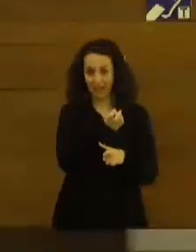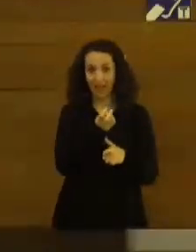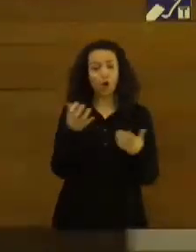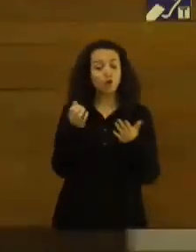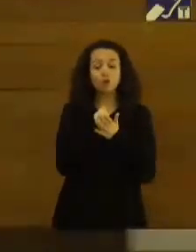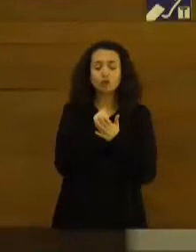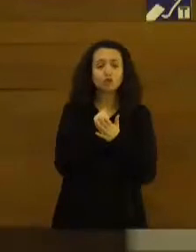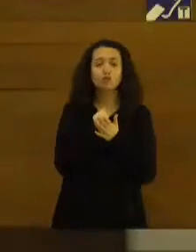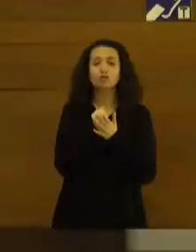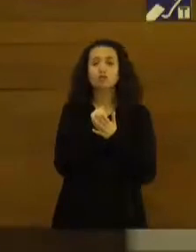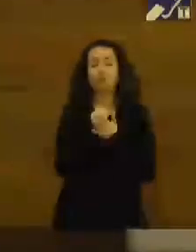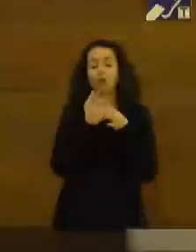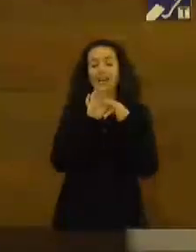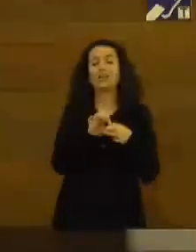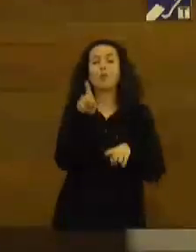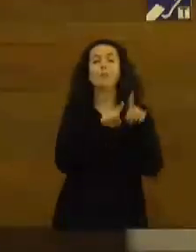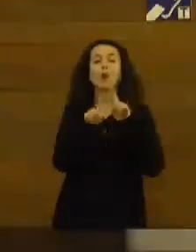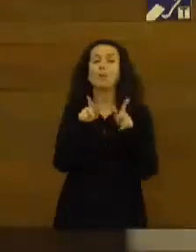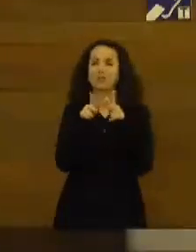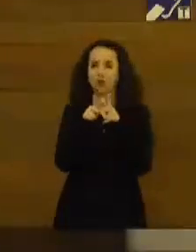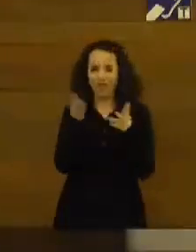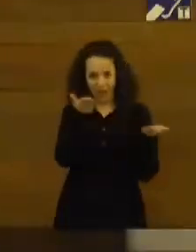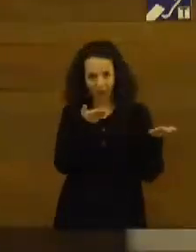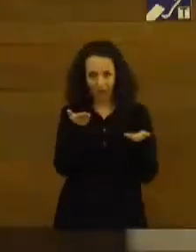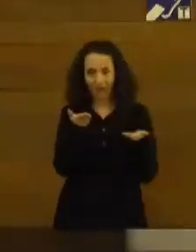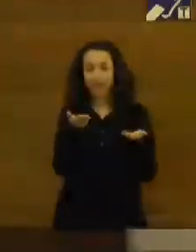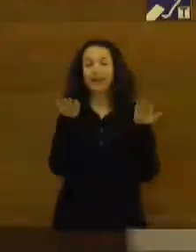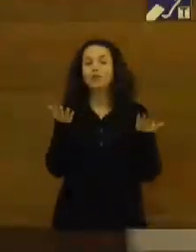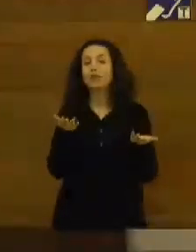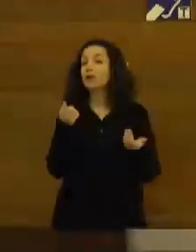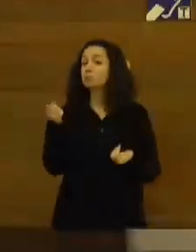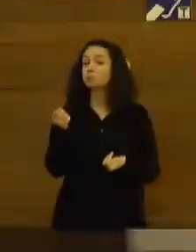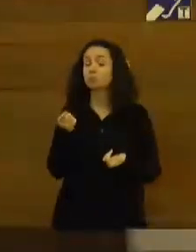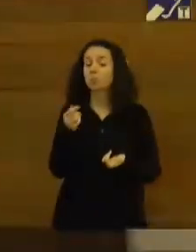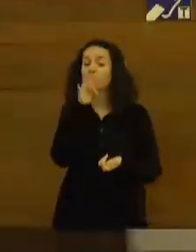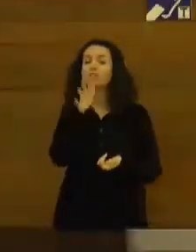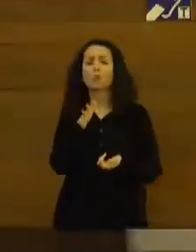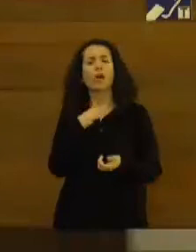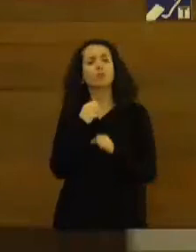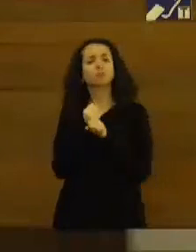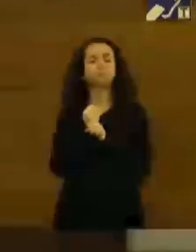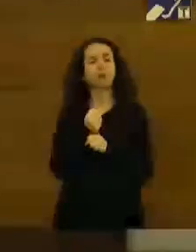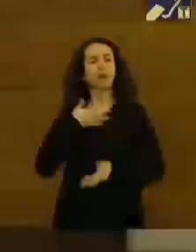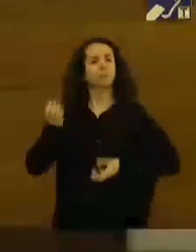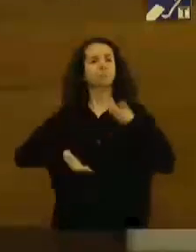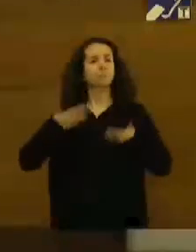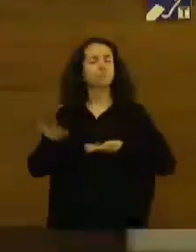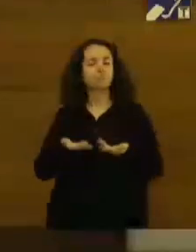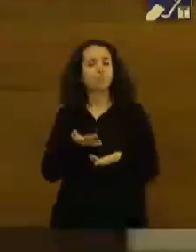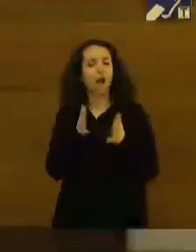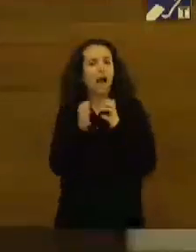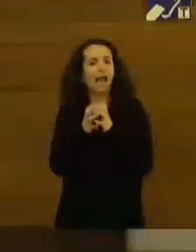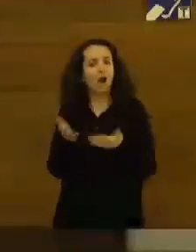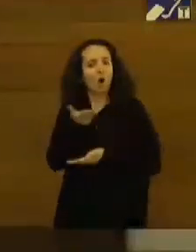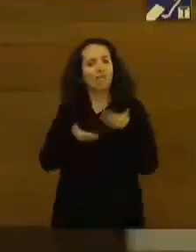de una manera u otra a la problemática social de nuestra sociedad a su desinteresada y entusiasta colaboración en estos premios que han hecho